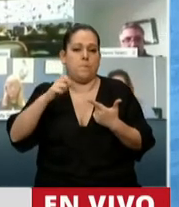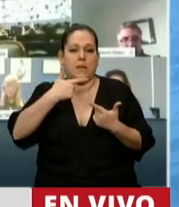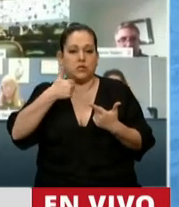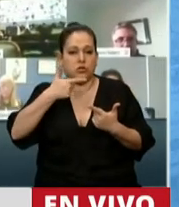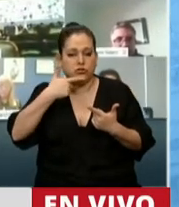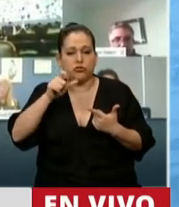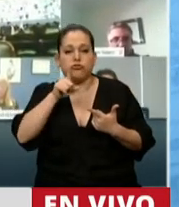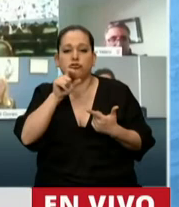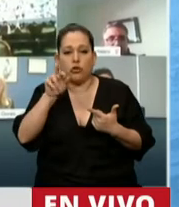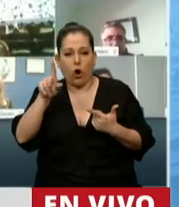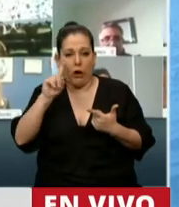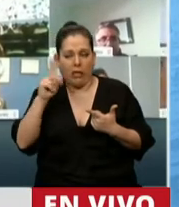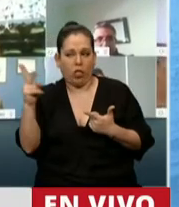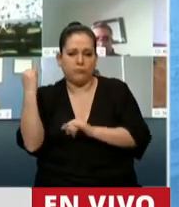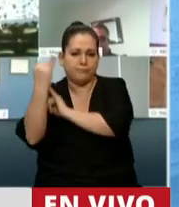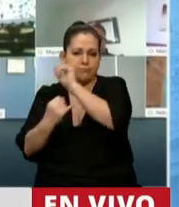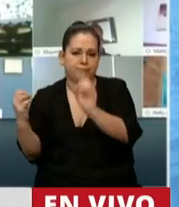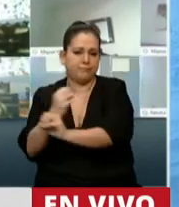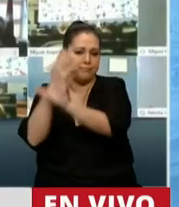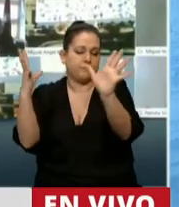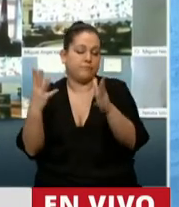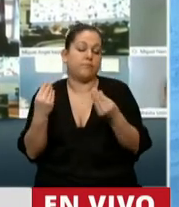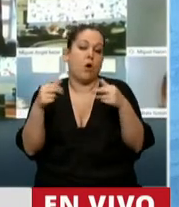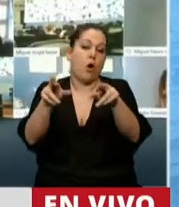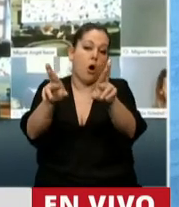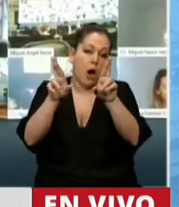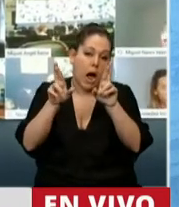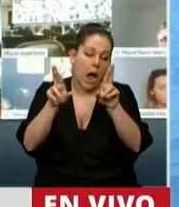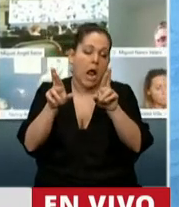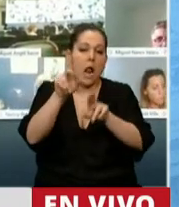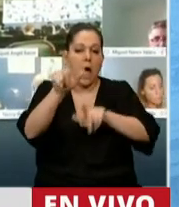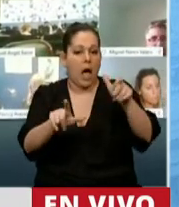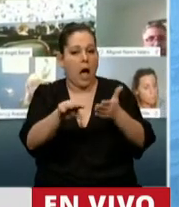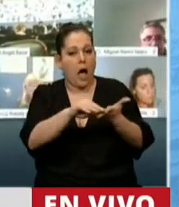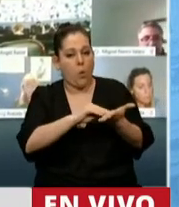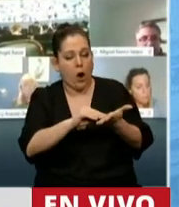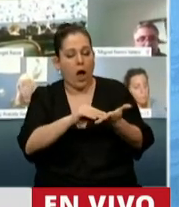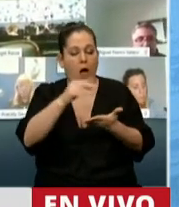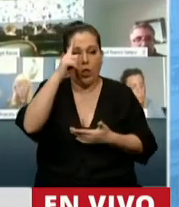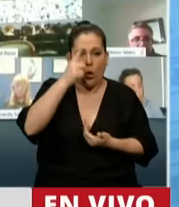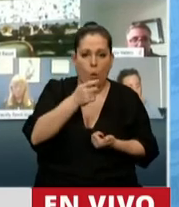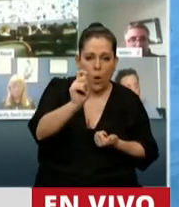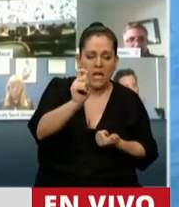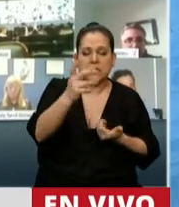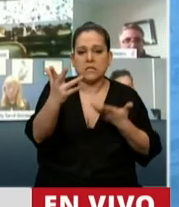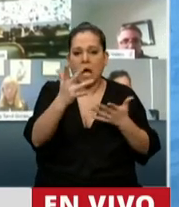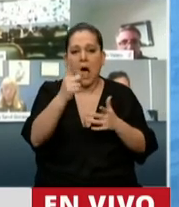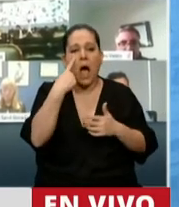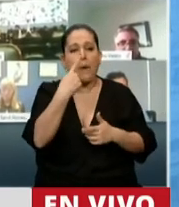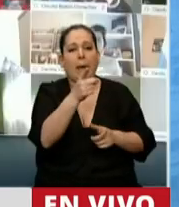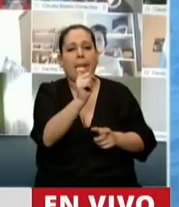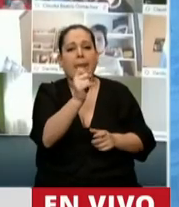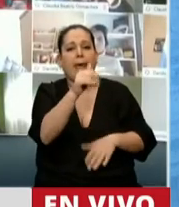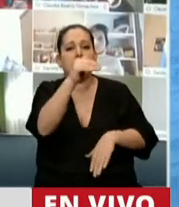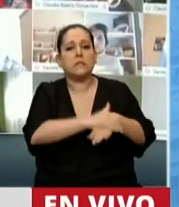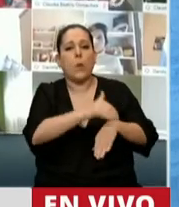que es algo que ojalá algún abogado, algún juez, algún operador jurídico me pueda explicar quién se va a hacer cargo después de